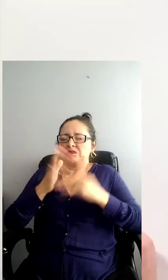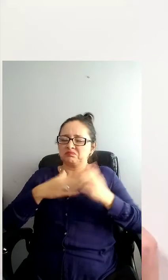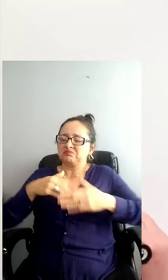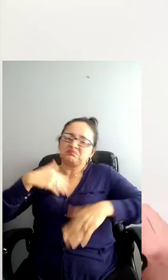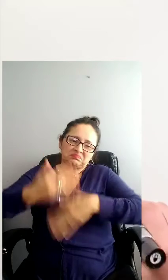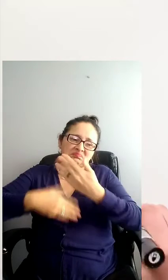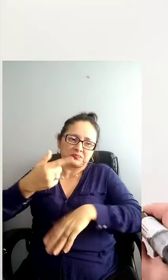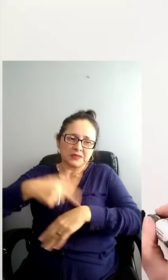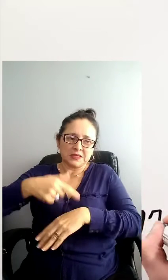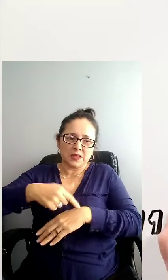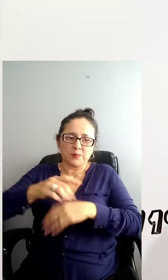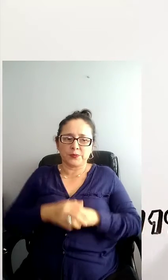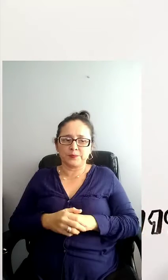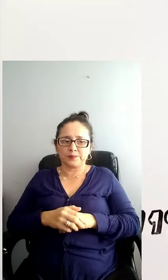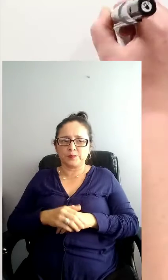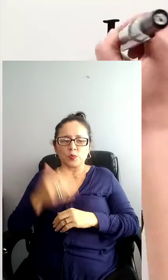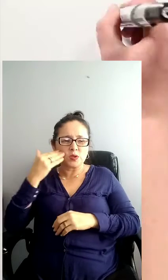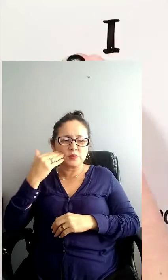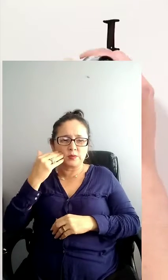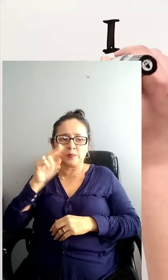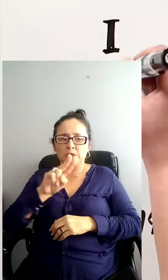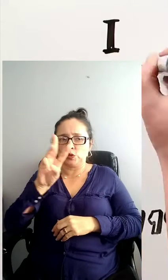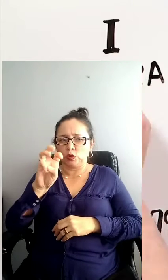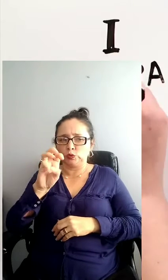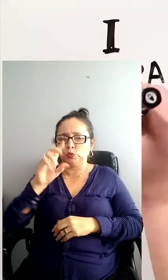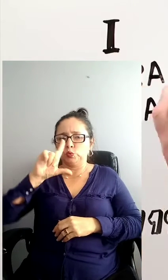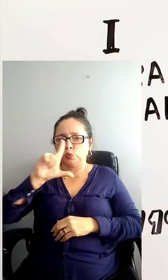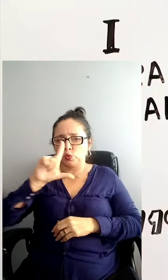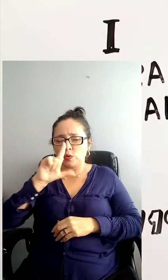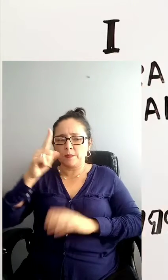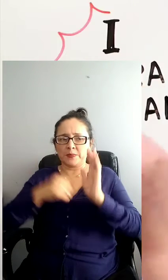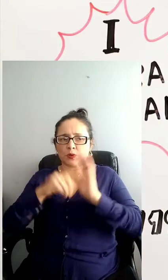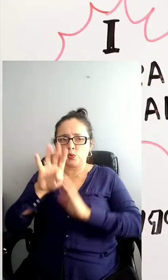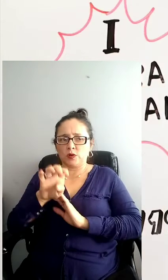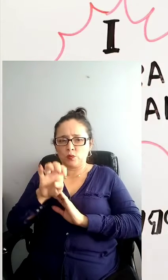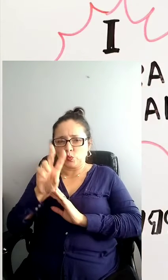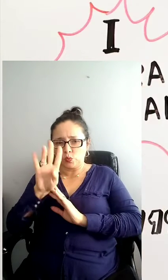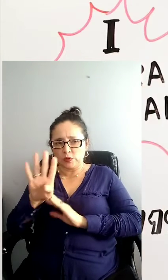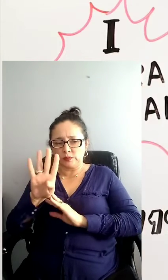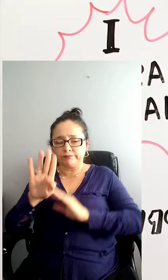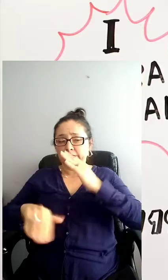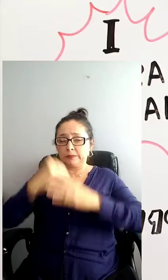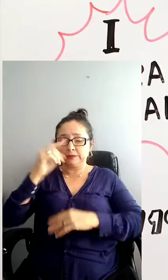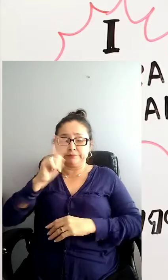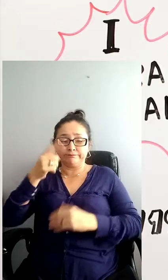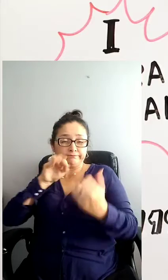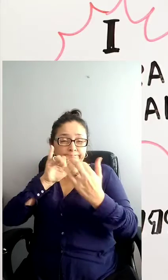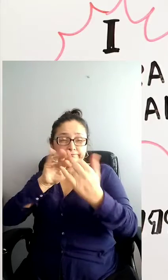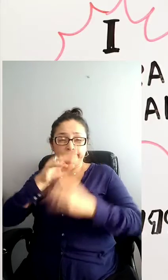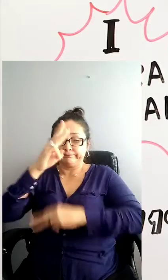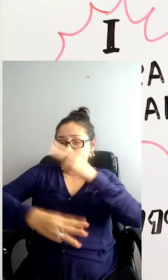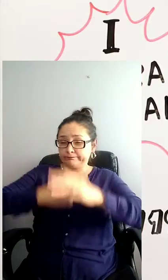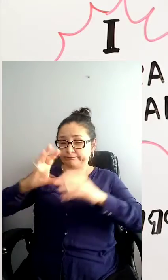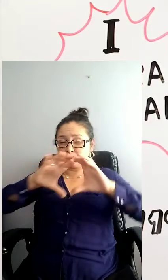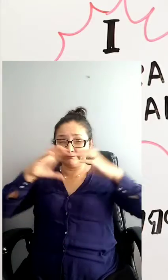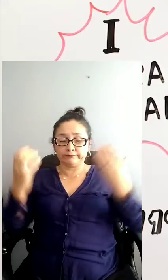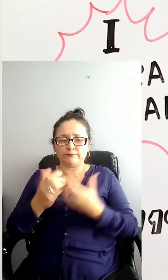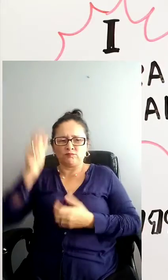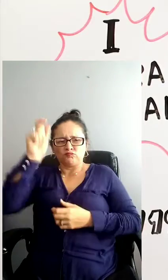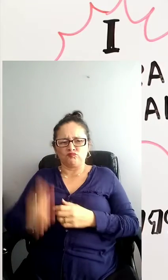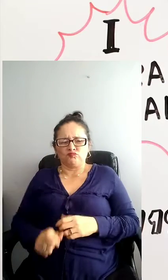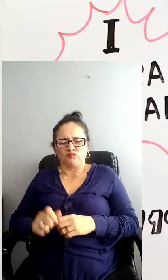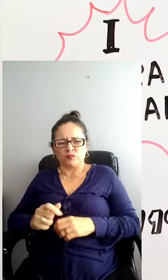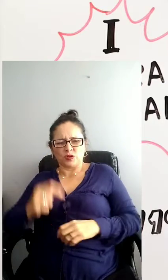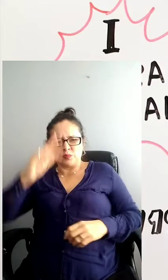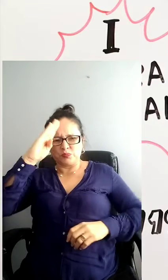El 28 de julio de 1914 estalló la Primera Guerra Mundial. Hitler se enroló en el ejército voluntariamente marchando al frente occidental,